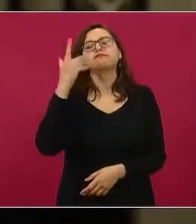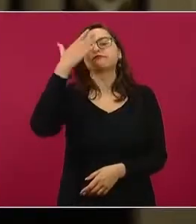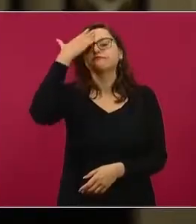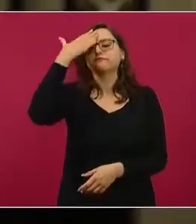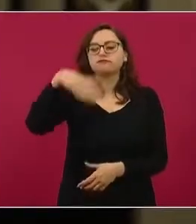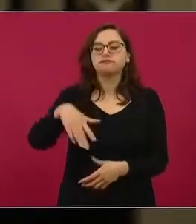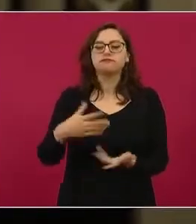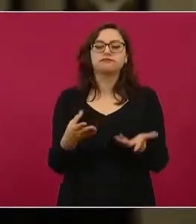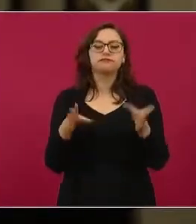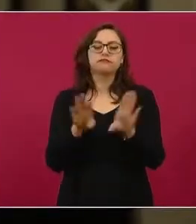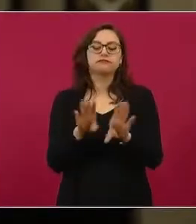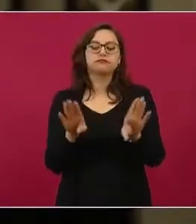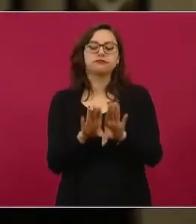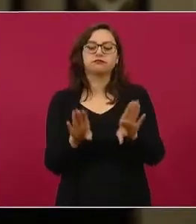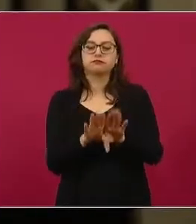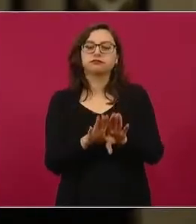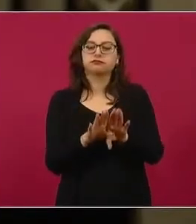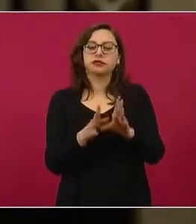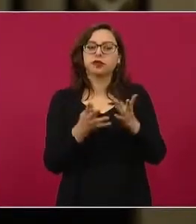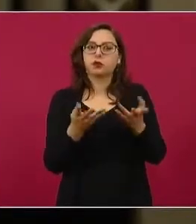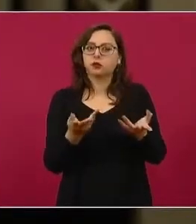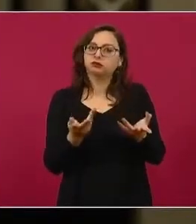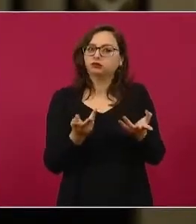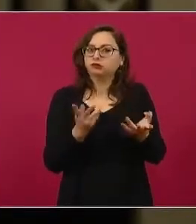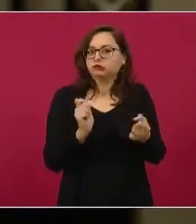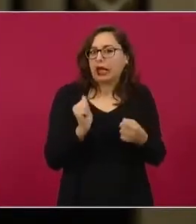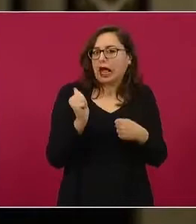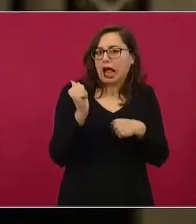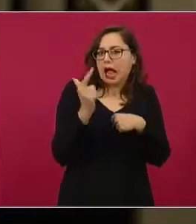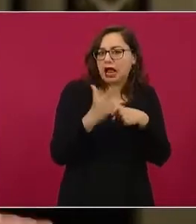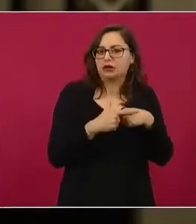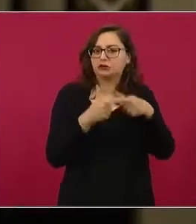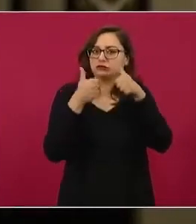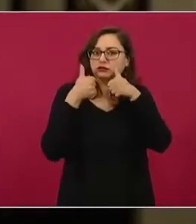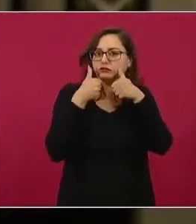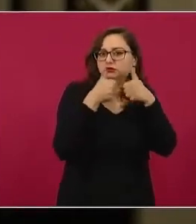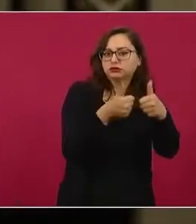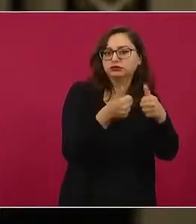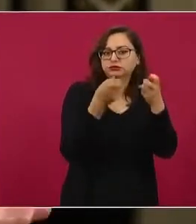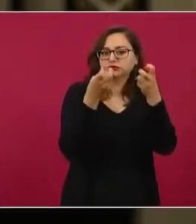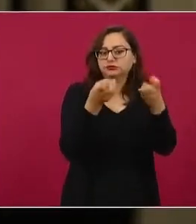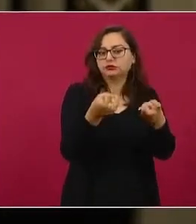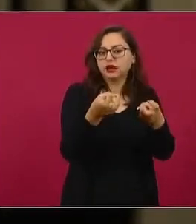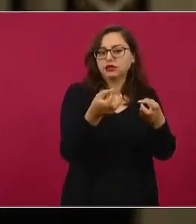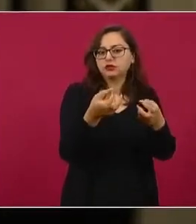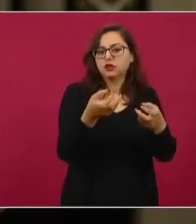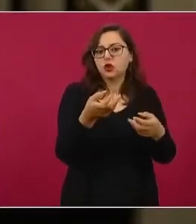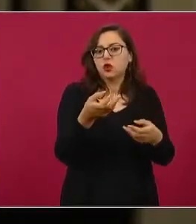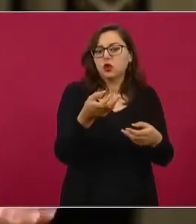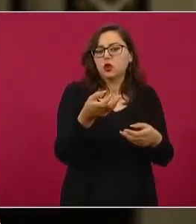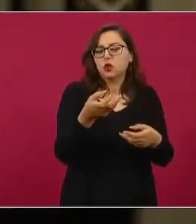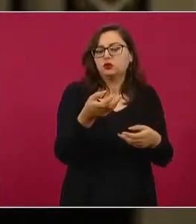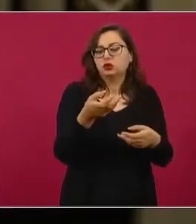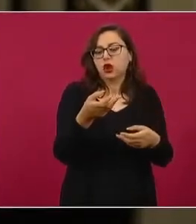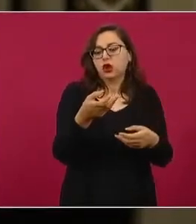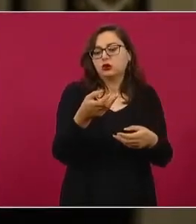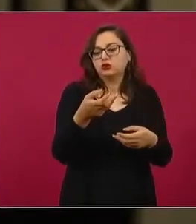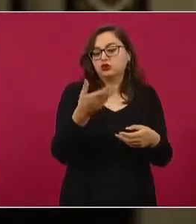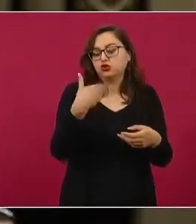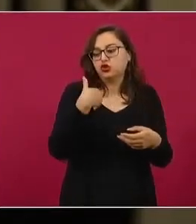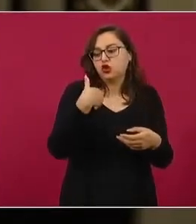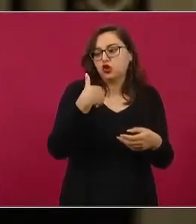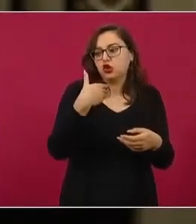hay alguna acción concreta y además ha trascendido, no es un hecho que yo esté confirmando,